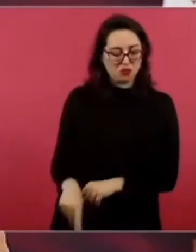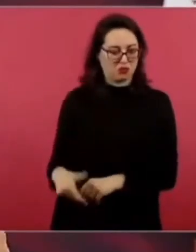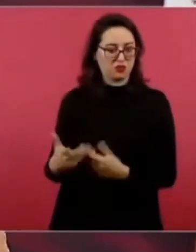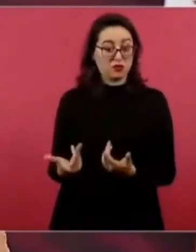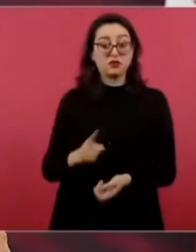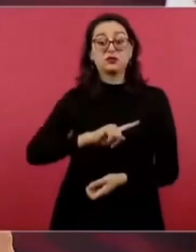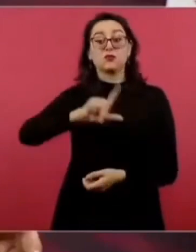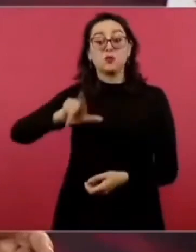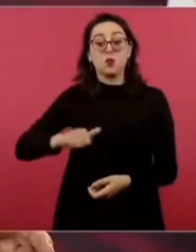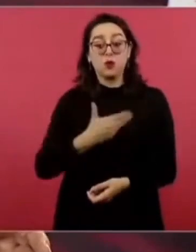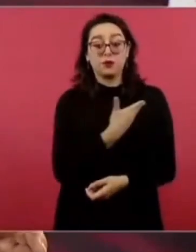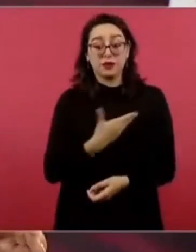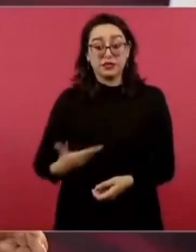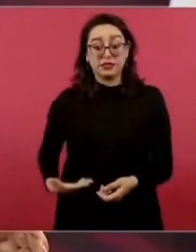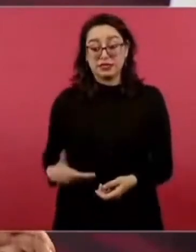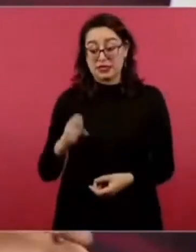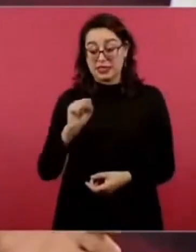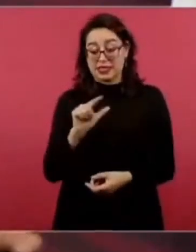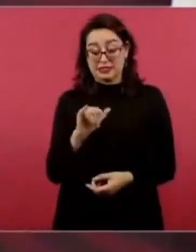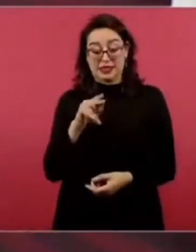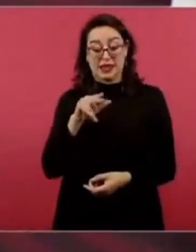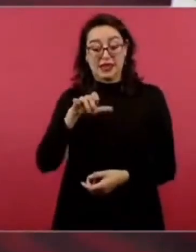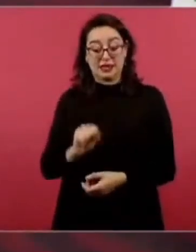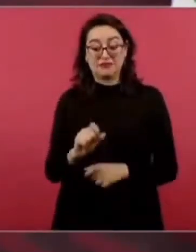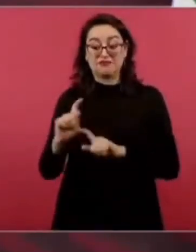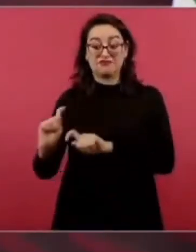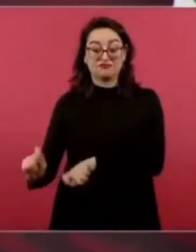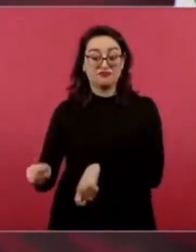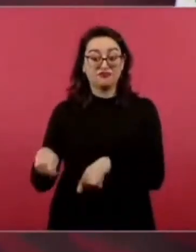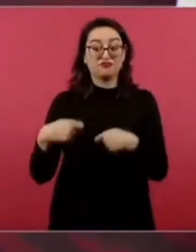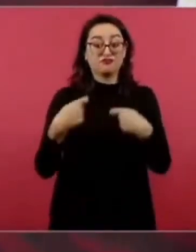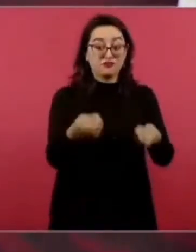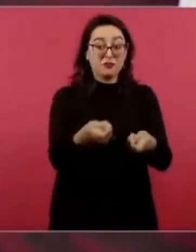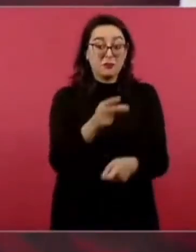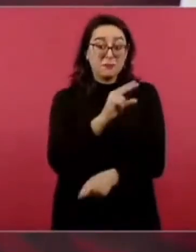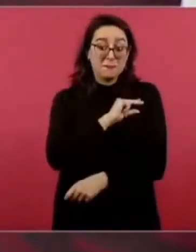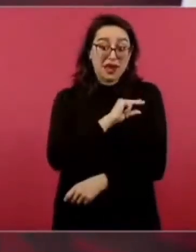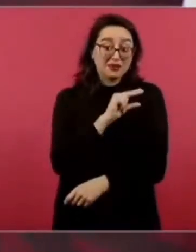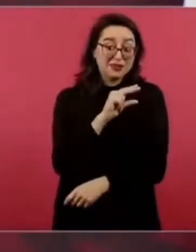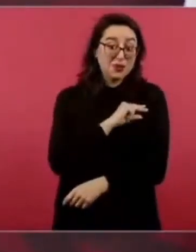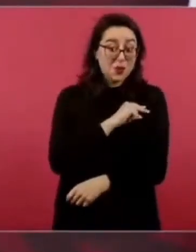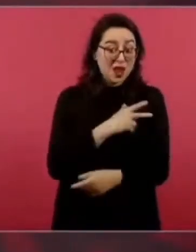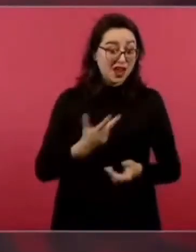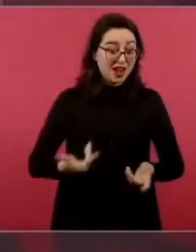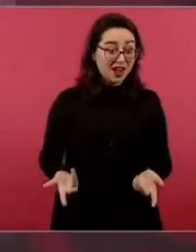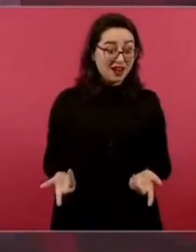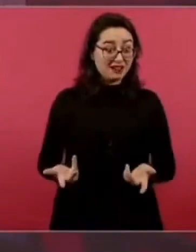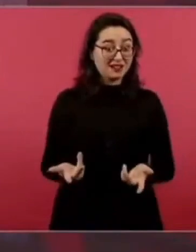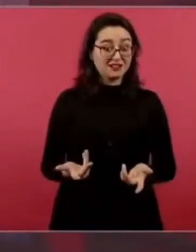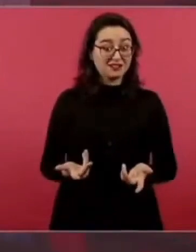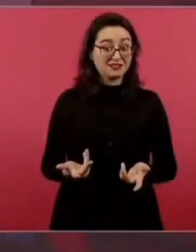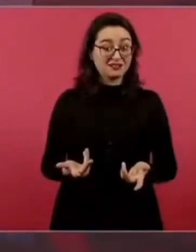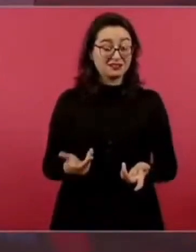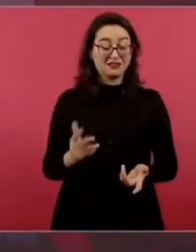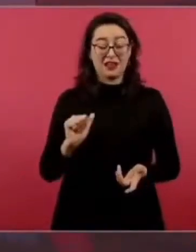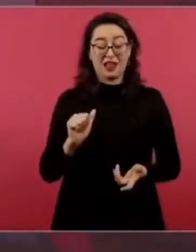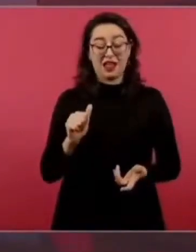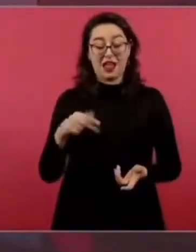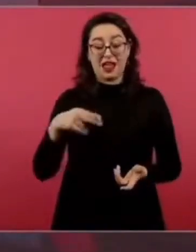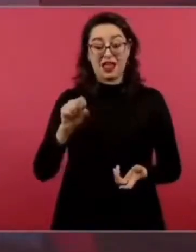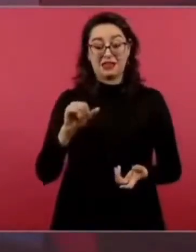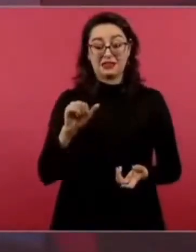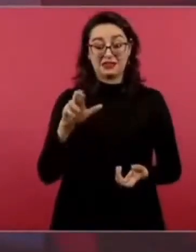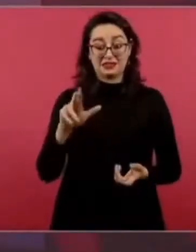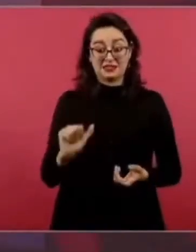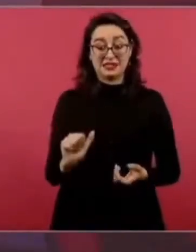y entregó la empresa al señor Anzira a